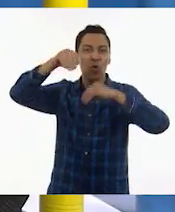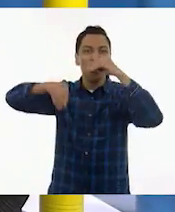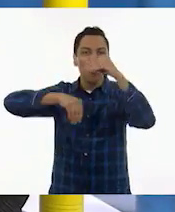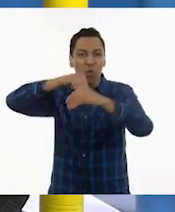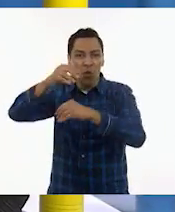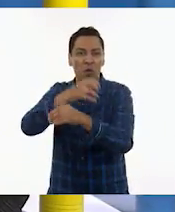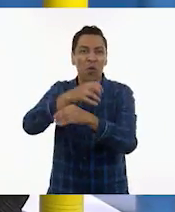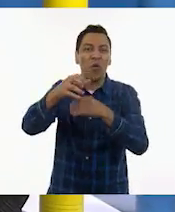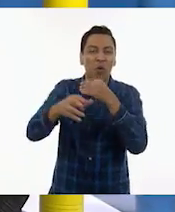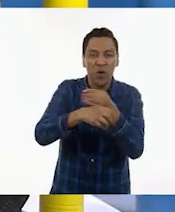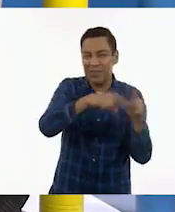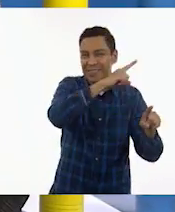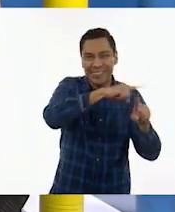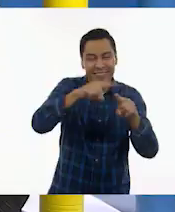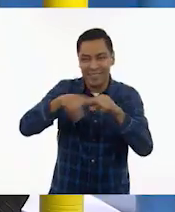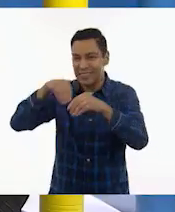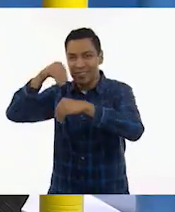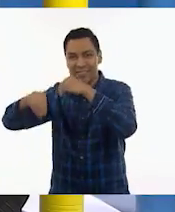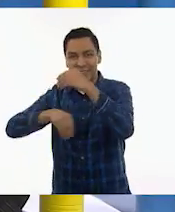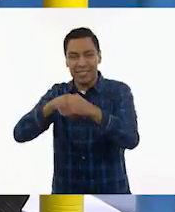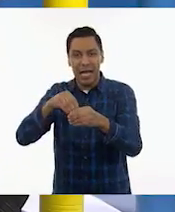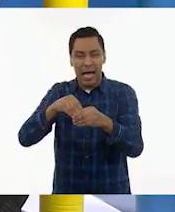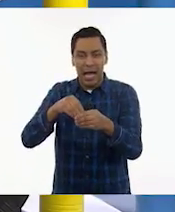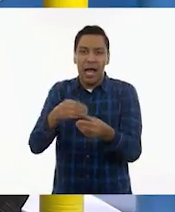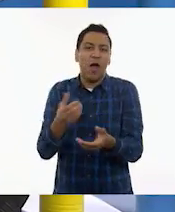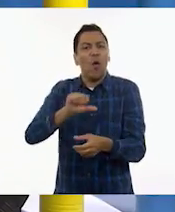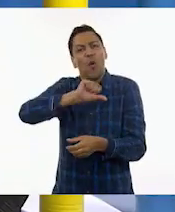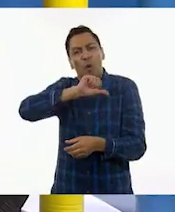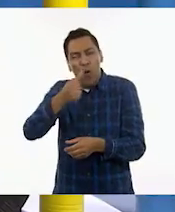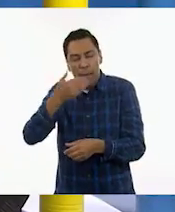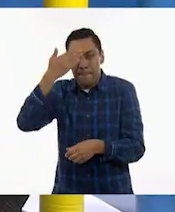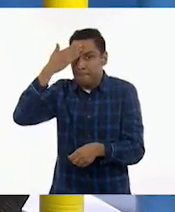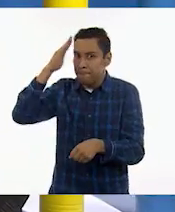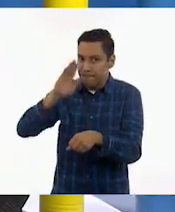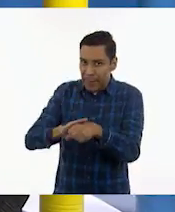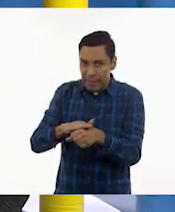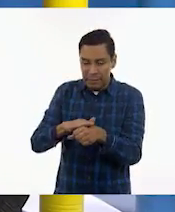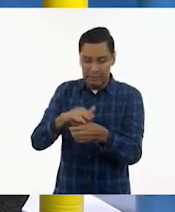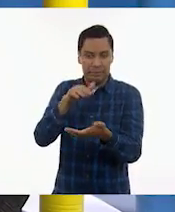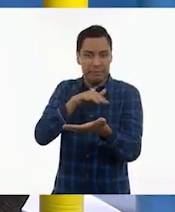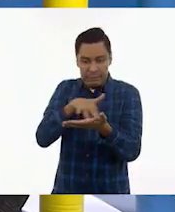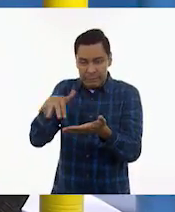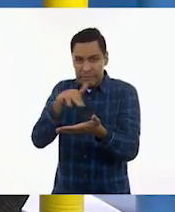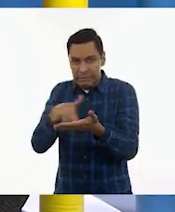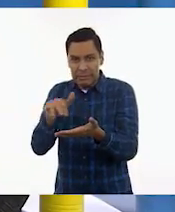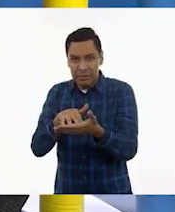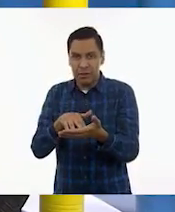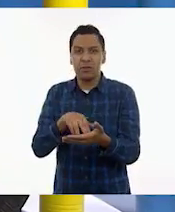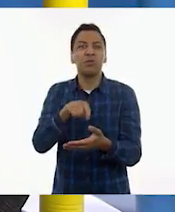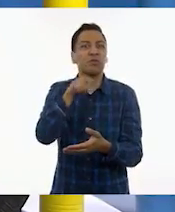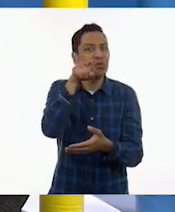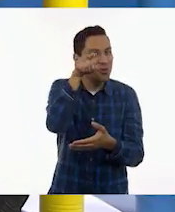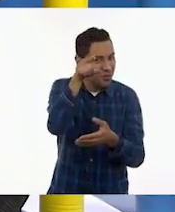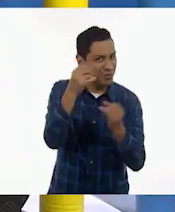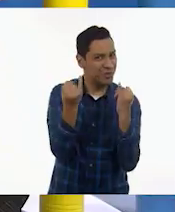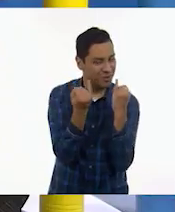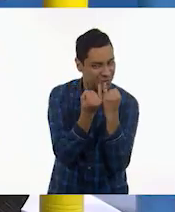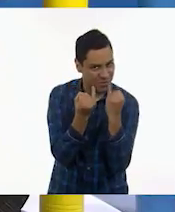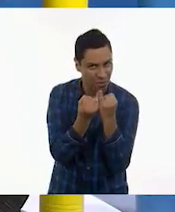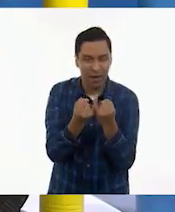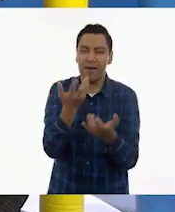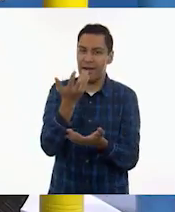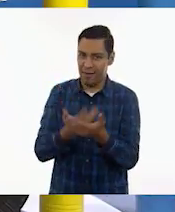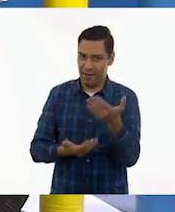el vestuario, que alguien se haya aprendido su texto. Y bueno, ustedes pueden hacer este títere, pero, ¿qué creen?